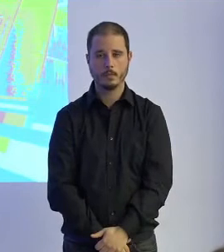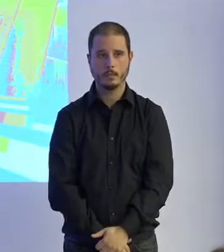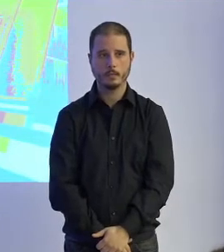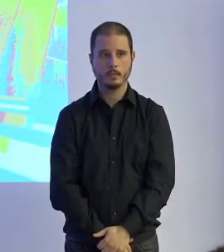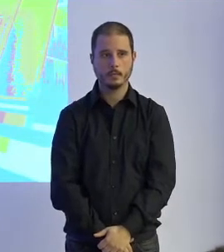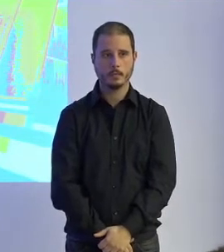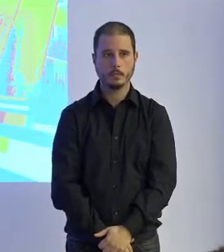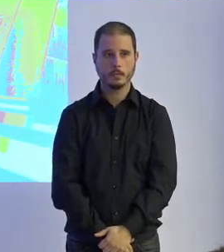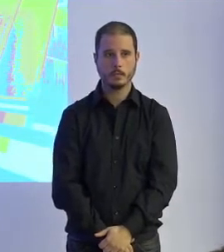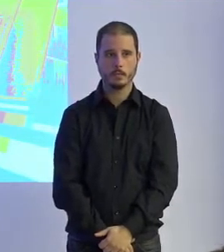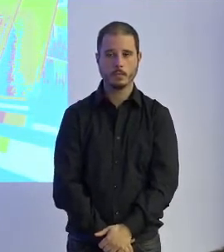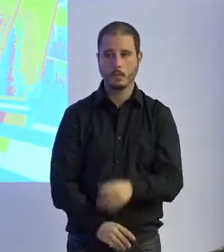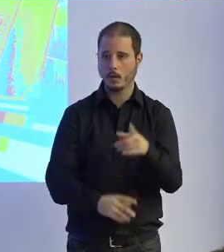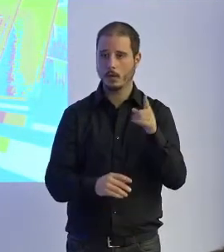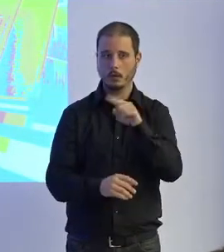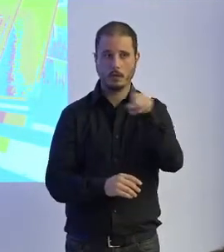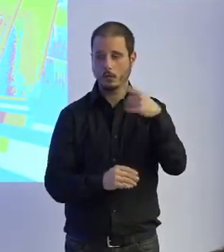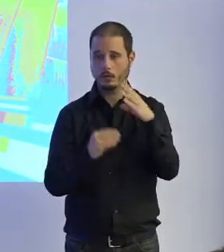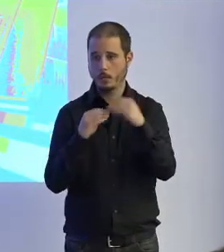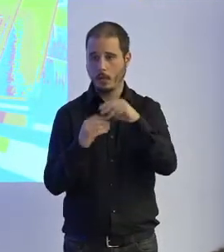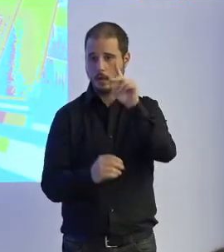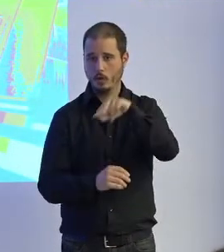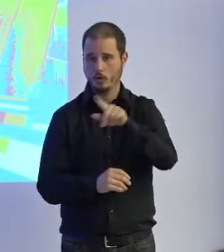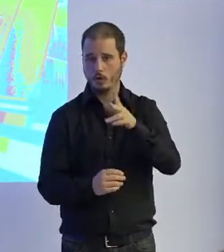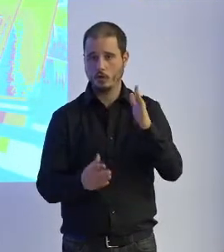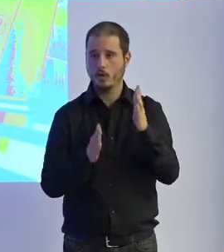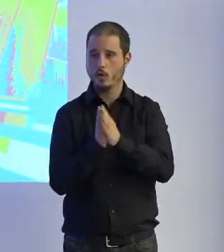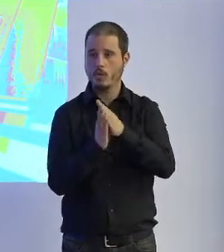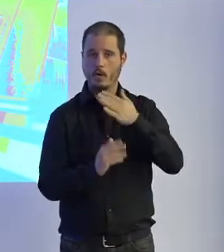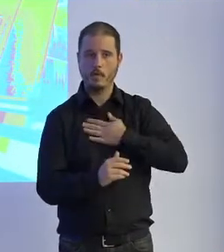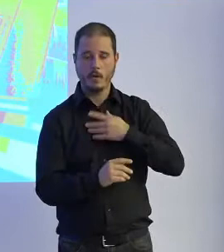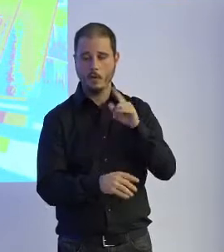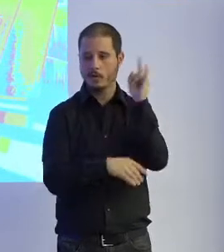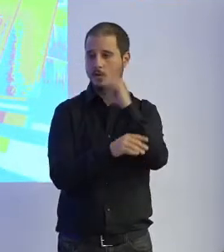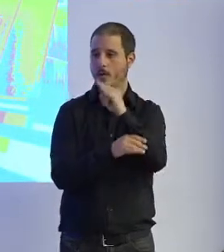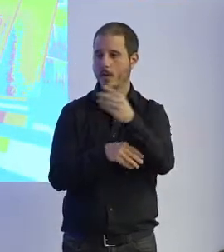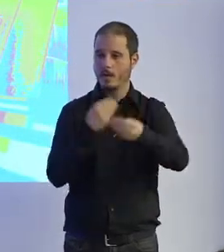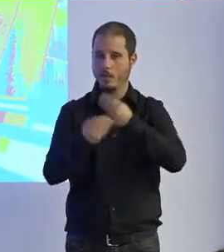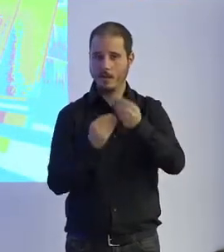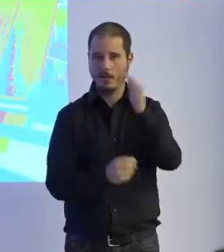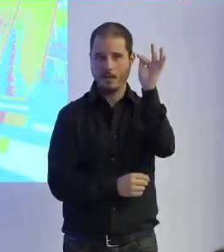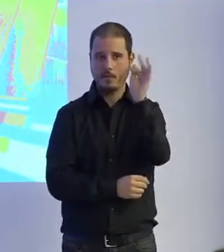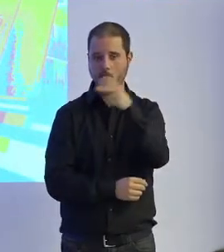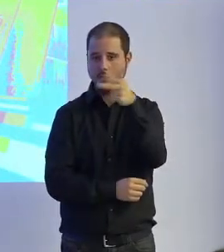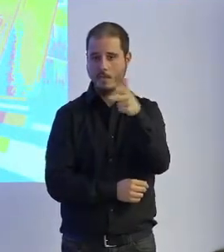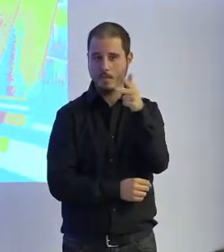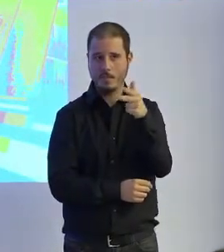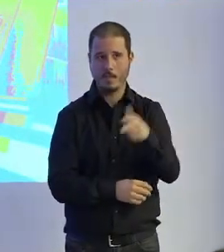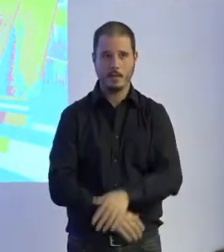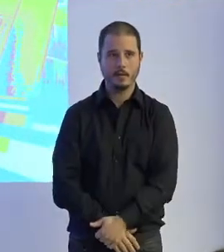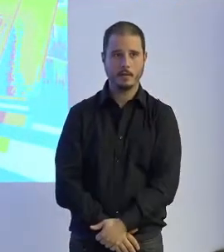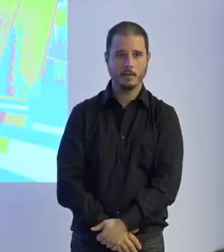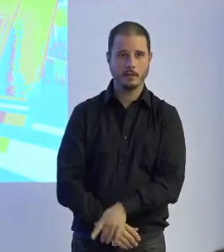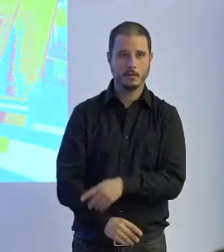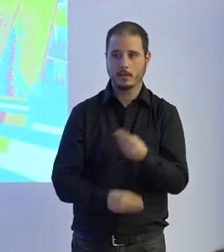cabe aclarar que ninguno es un paciente son todos compañeros míos que los engañamos para hacer el video este porque por ahí me preguntan coge muy bien